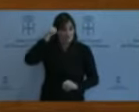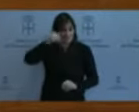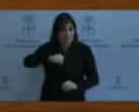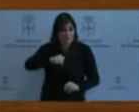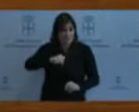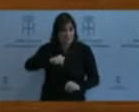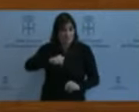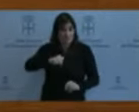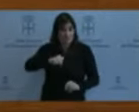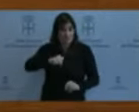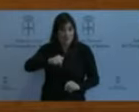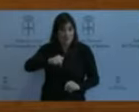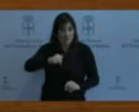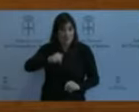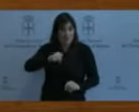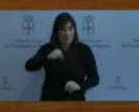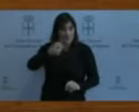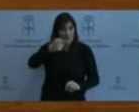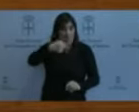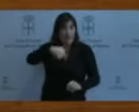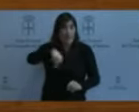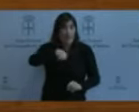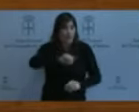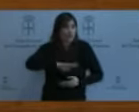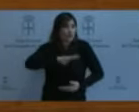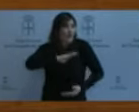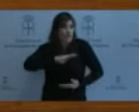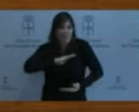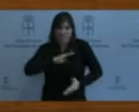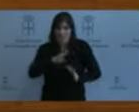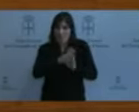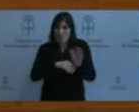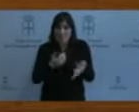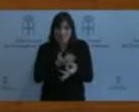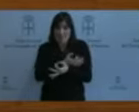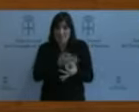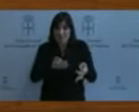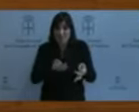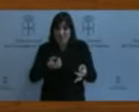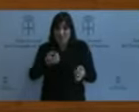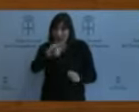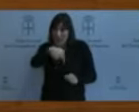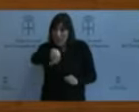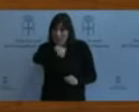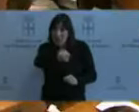facultades y de condiciones se jubilan anticipadamente a los 60 años?